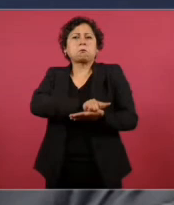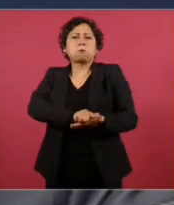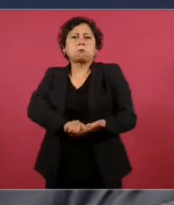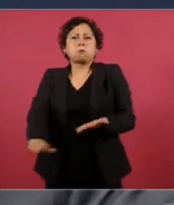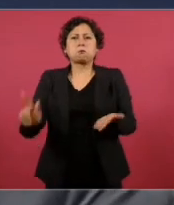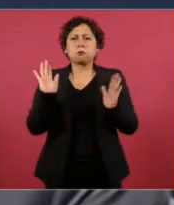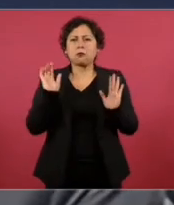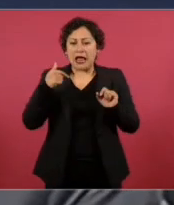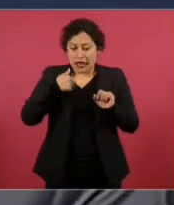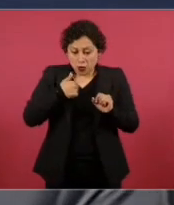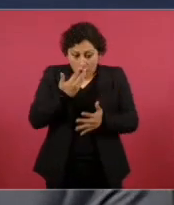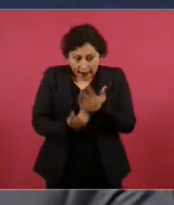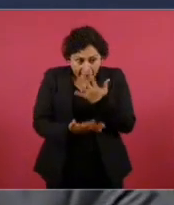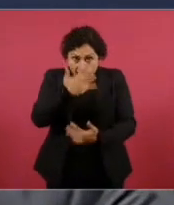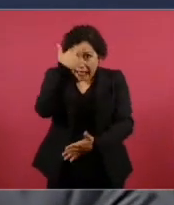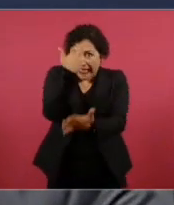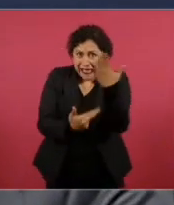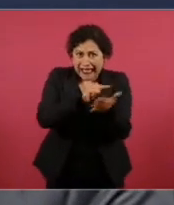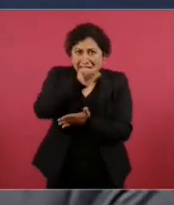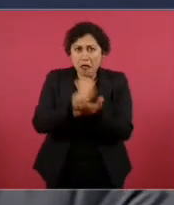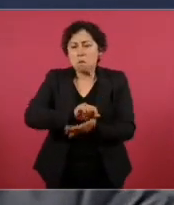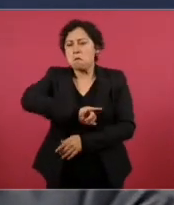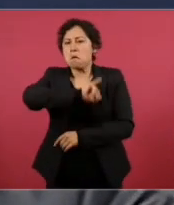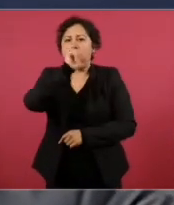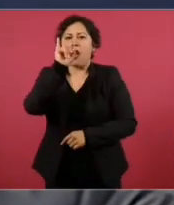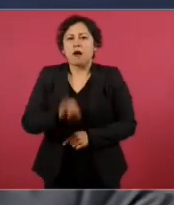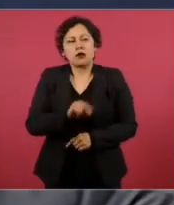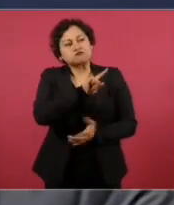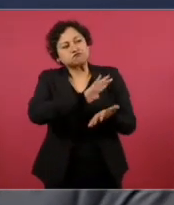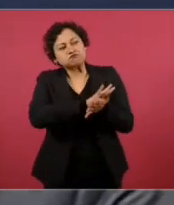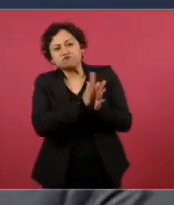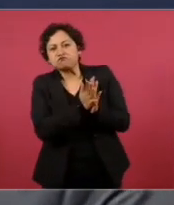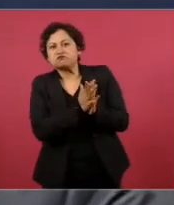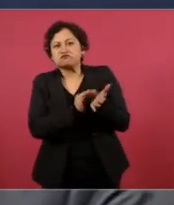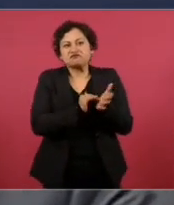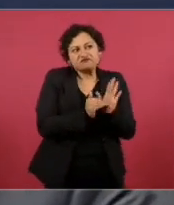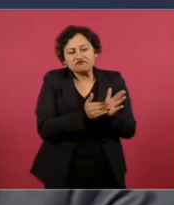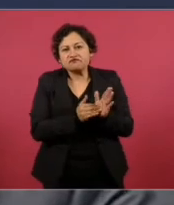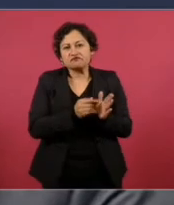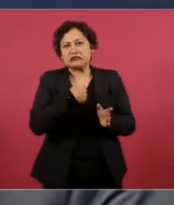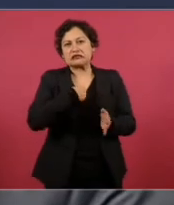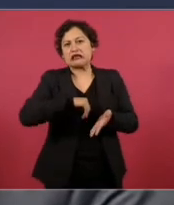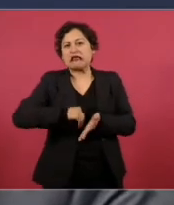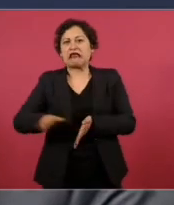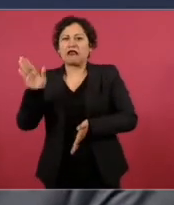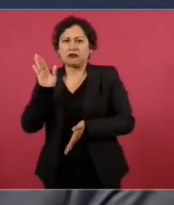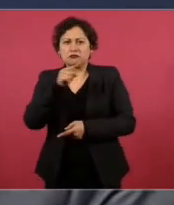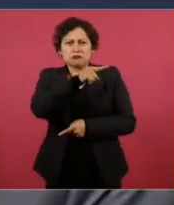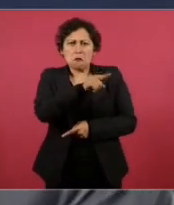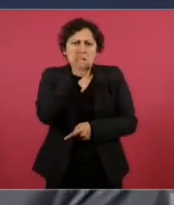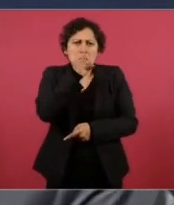ley, esta es una maniobra para hacerme a un lado, están actuando de manera arbitraria.